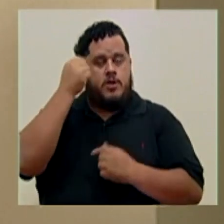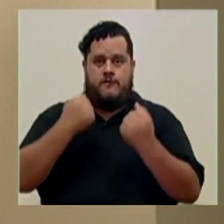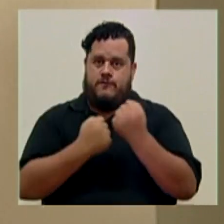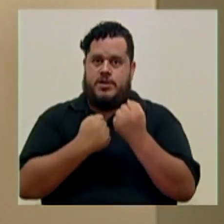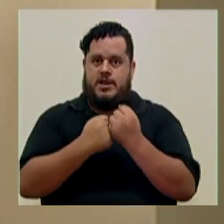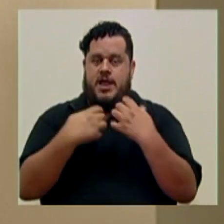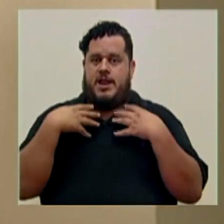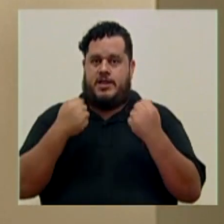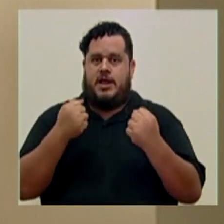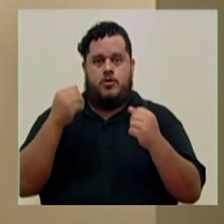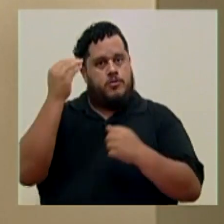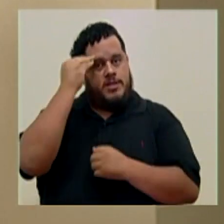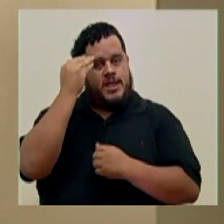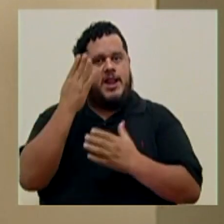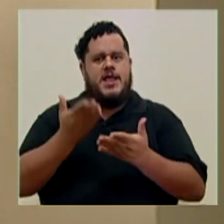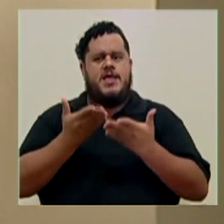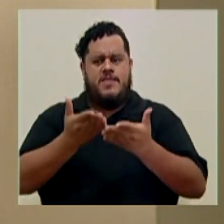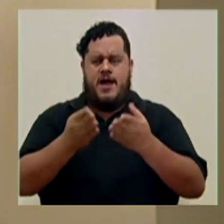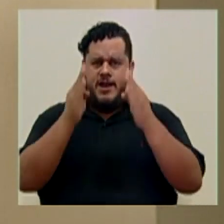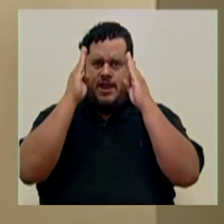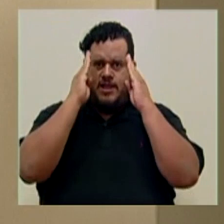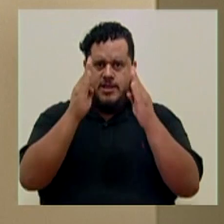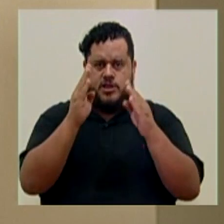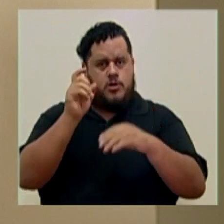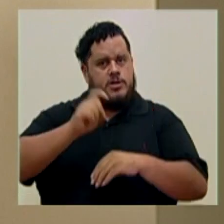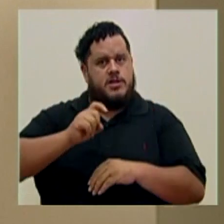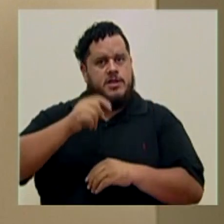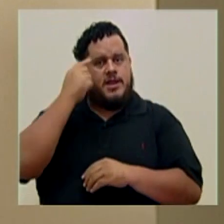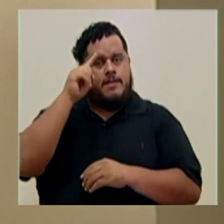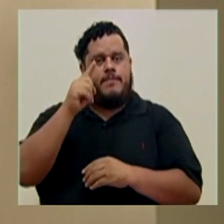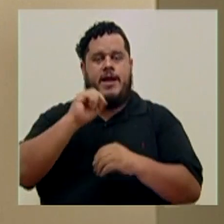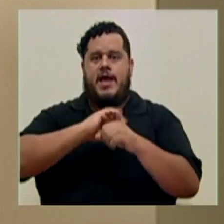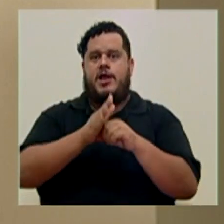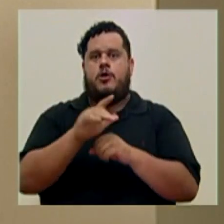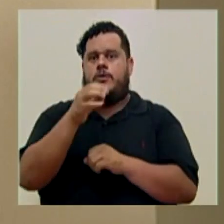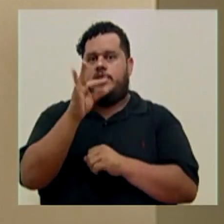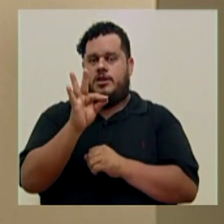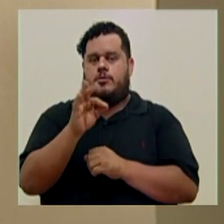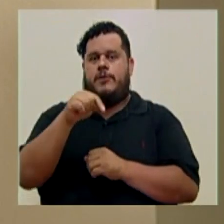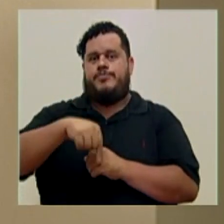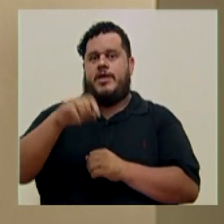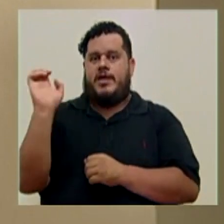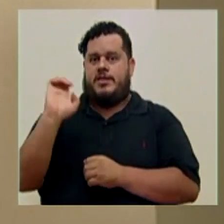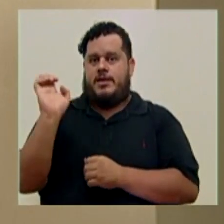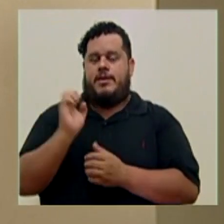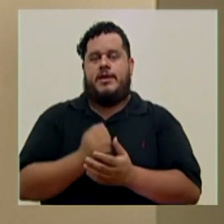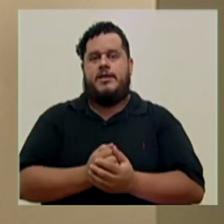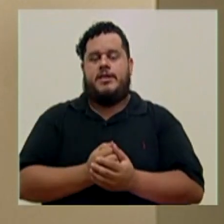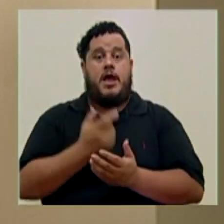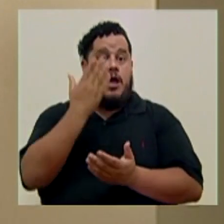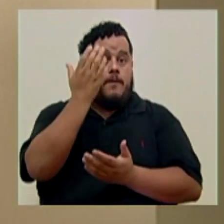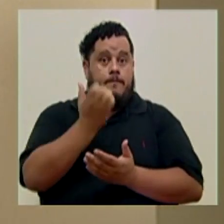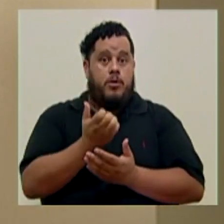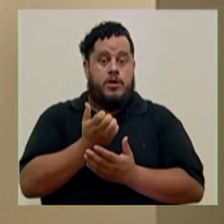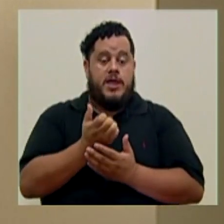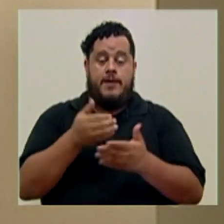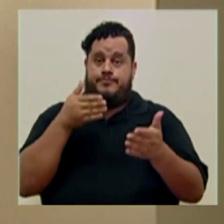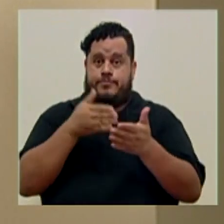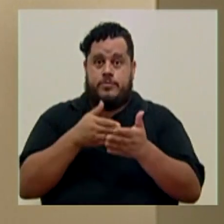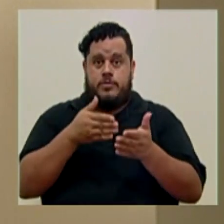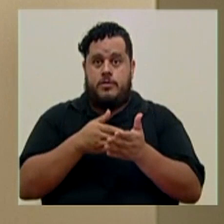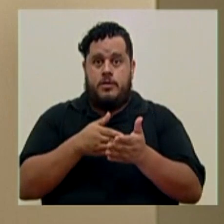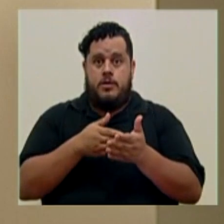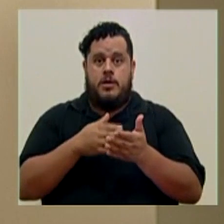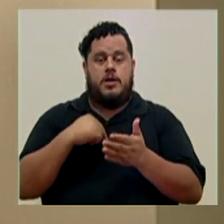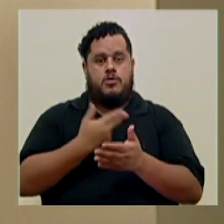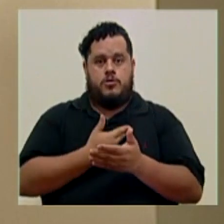mental y hacer la atención que se requiere para el COVID-19 en esta emergencia, porque las afectaciones